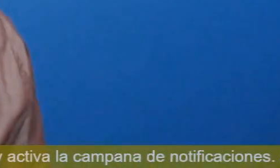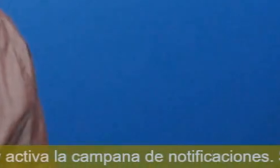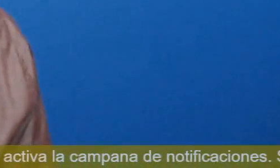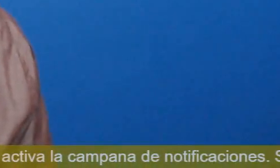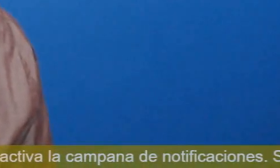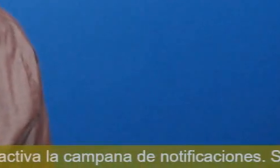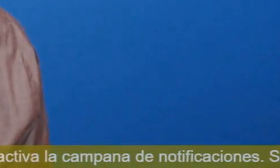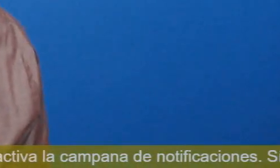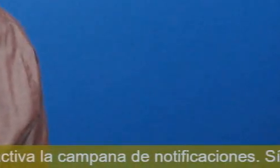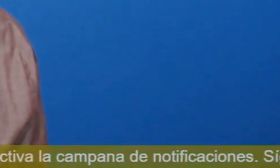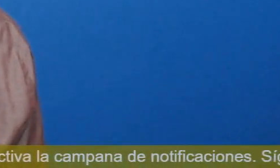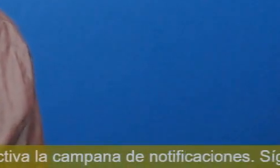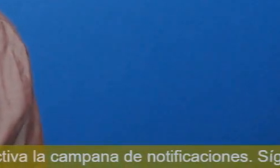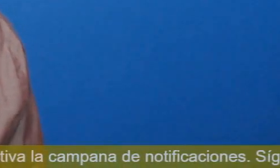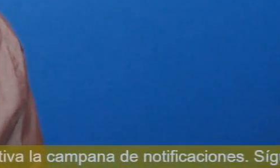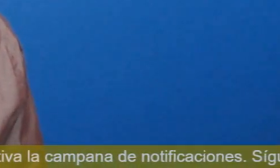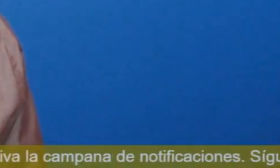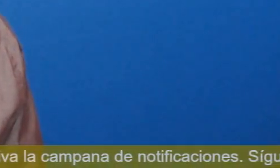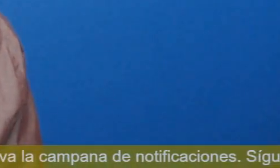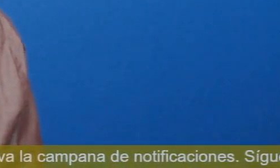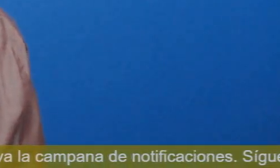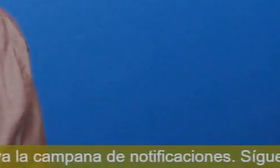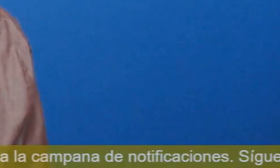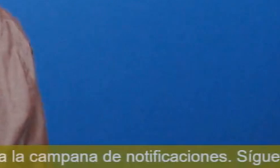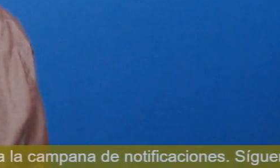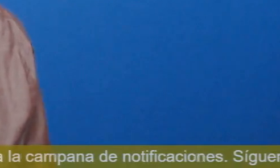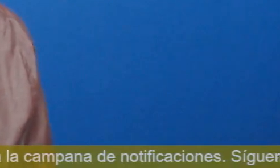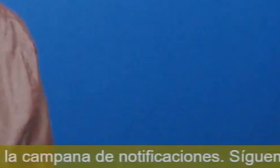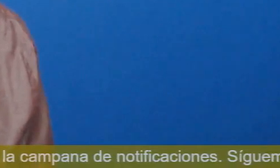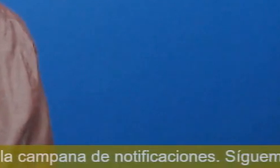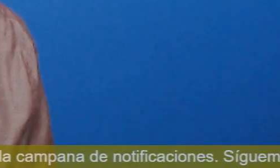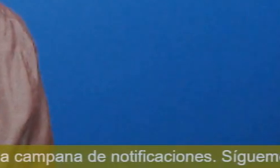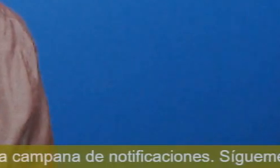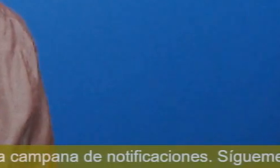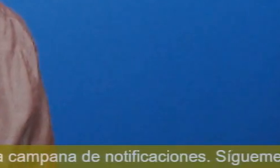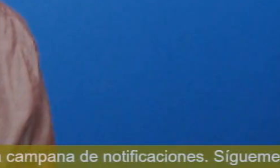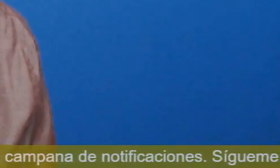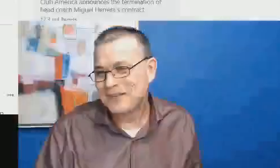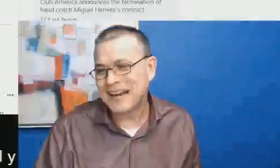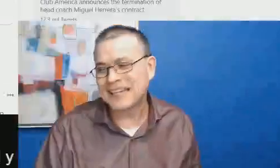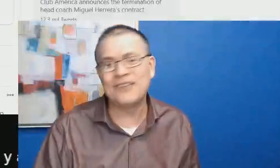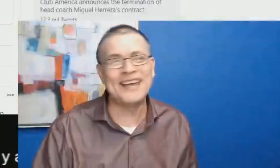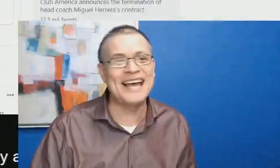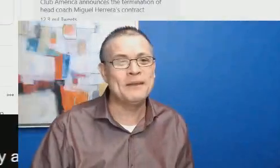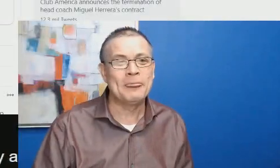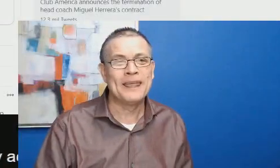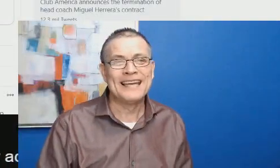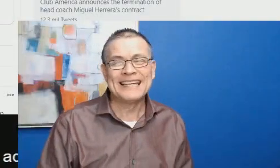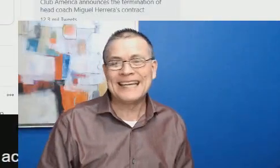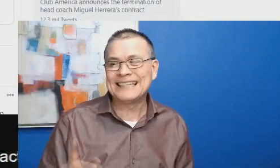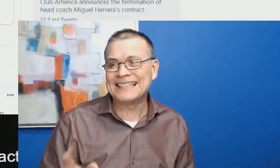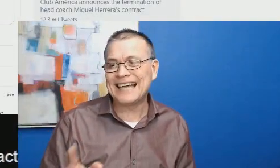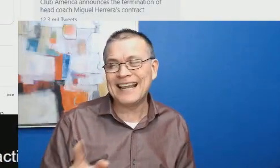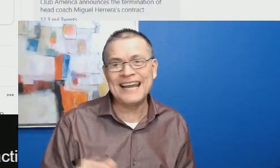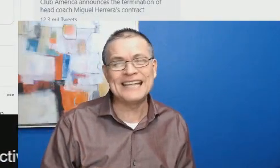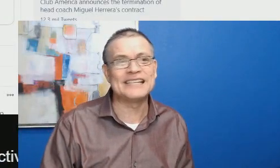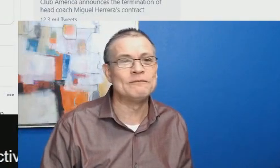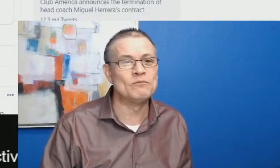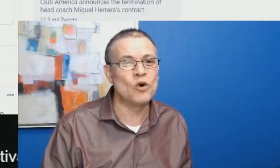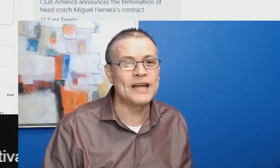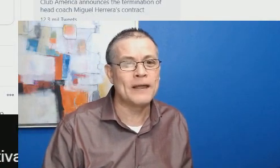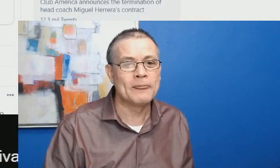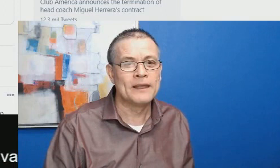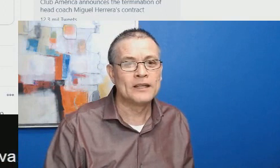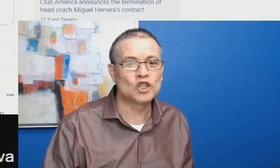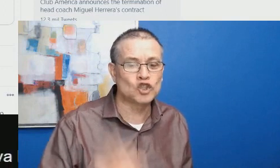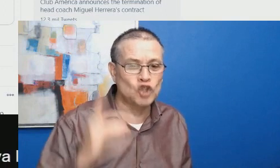compartió este mísero corrupto en su cuenta de Twitter. Para que vean que nada les